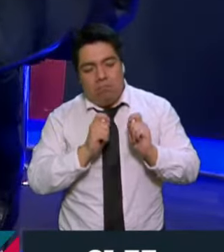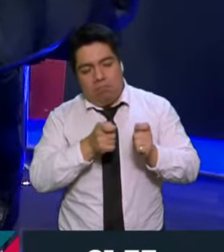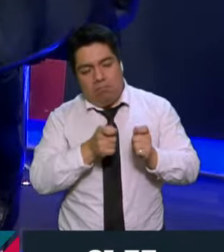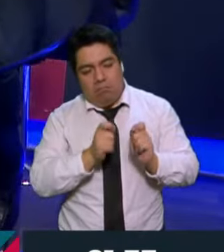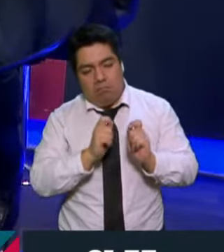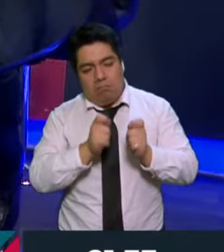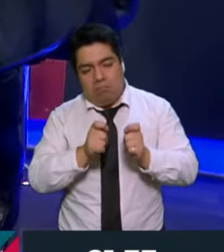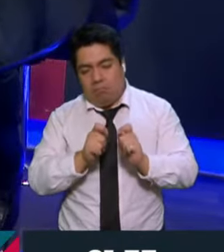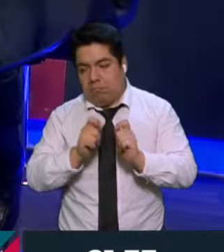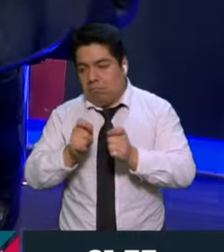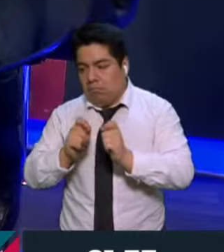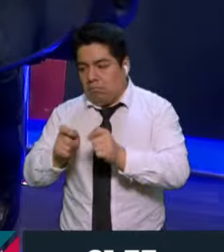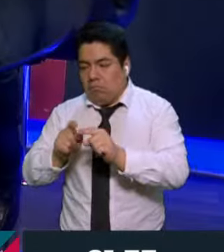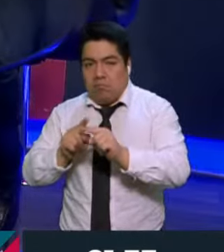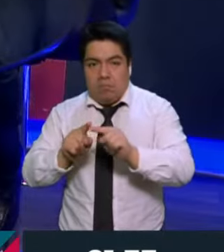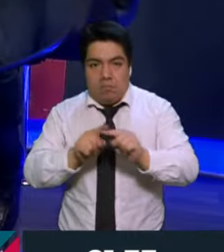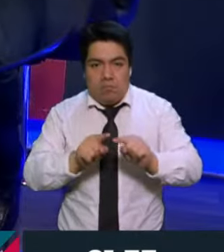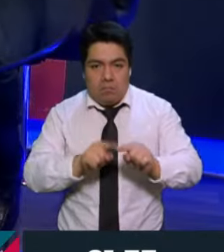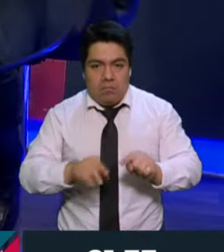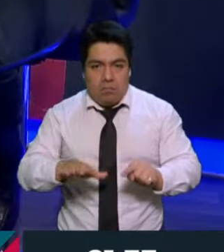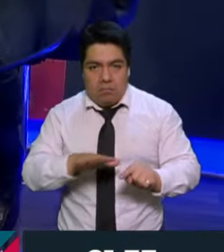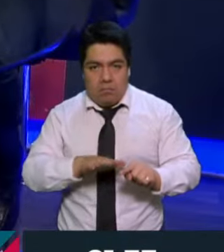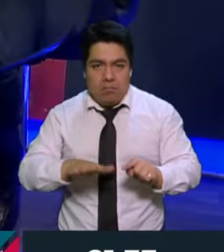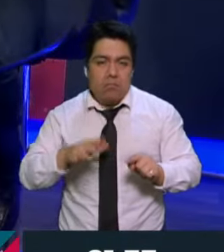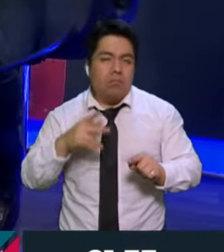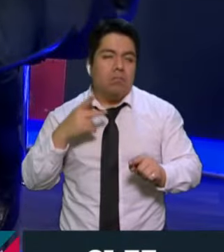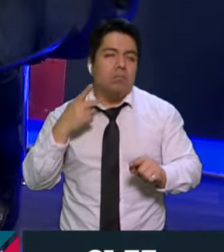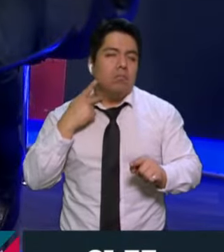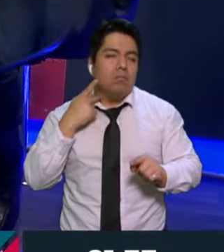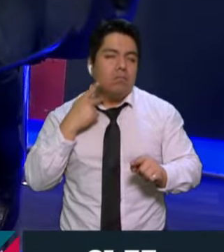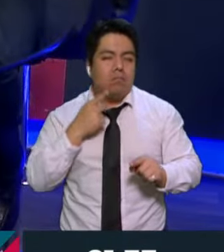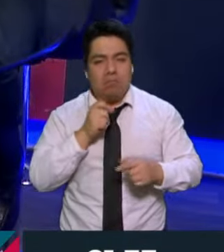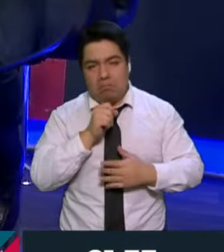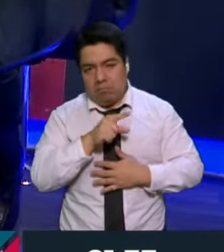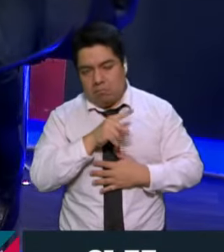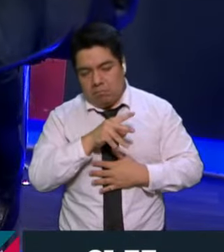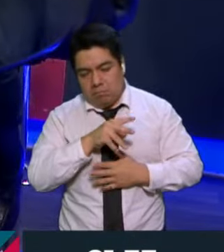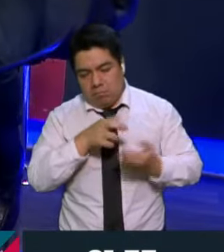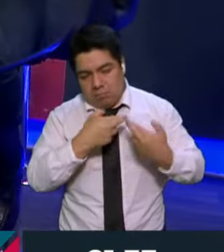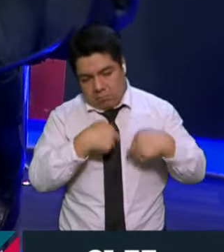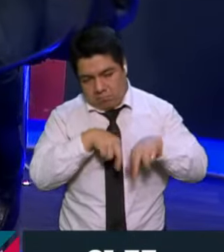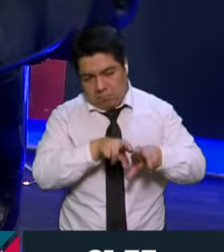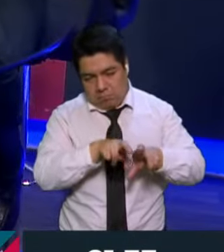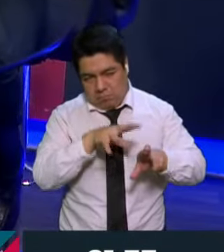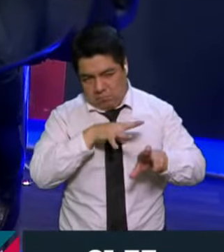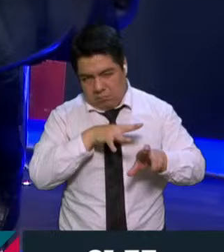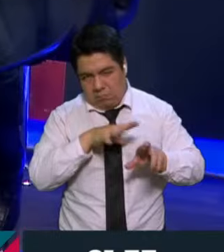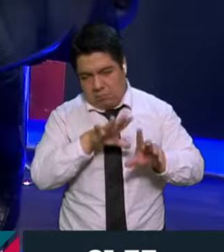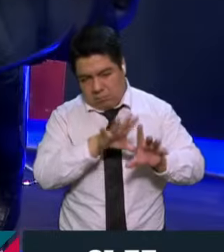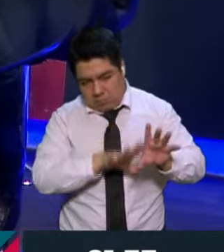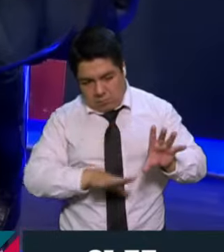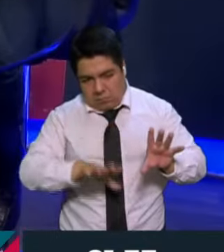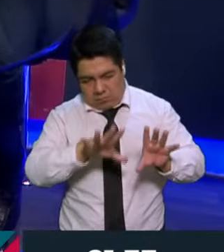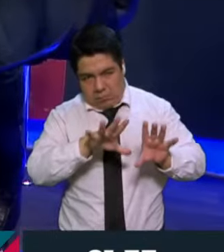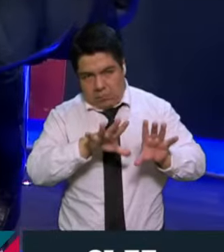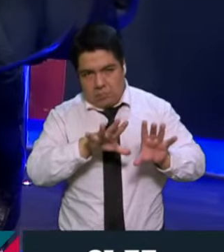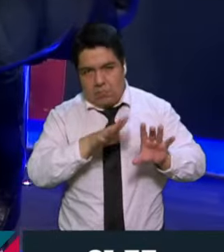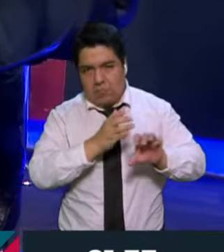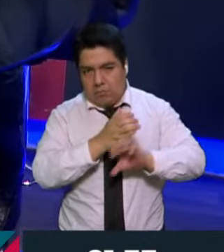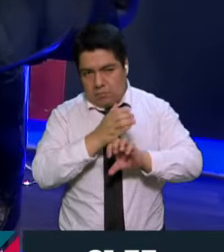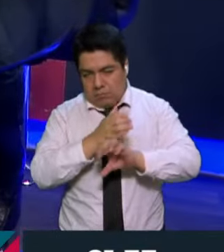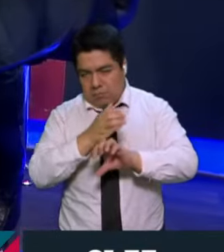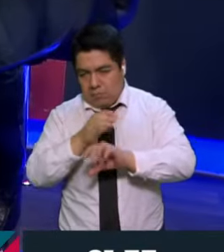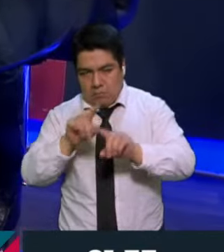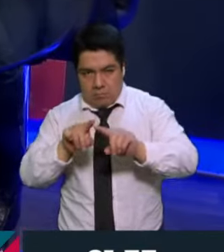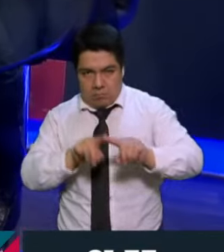a las distintas fuerzas políticas que tiene también una representatividad regional. Y